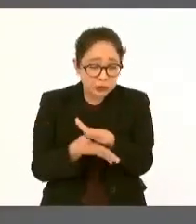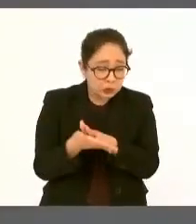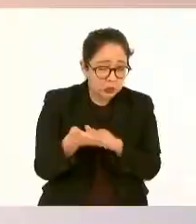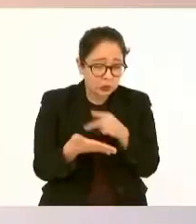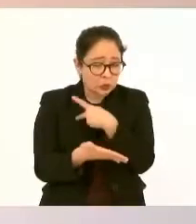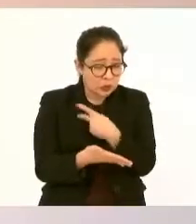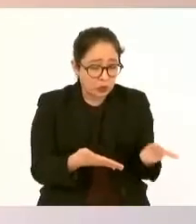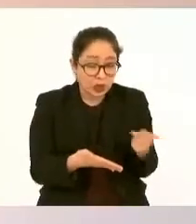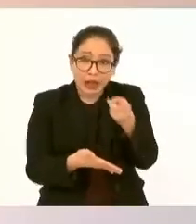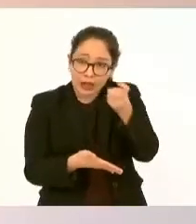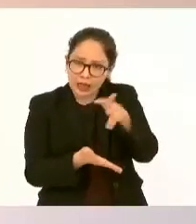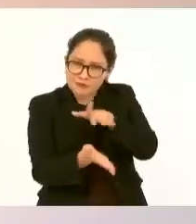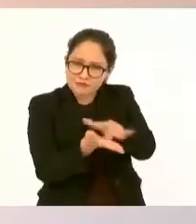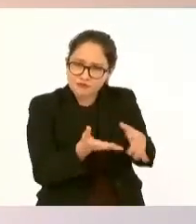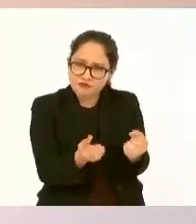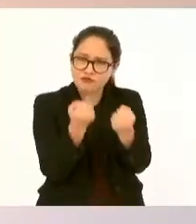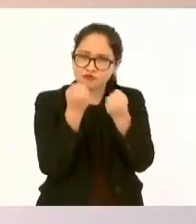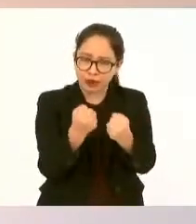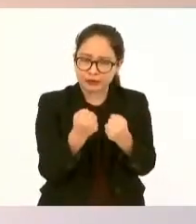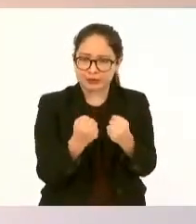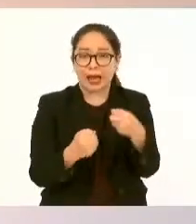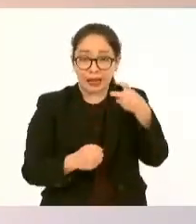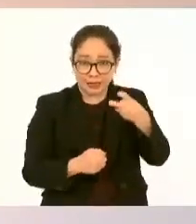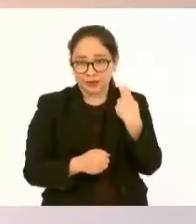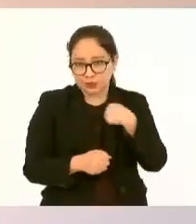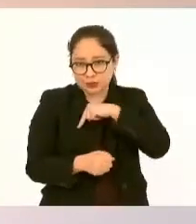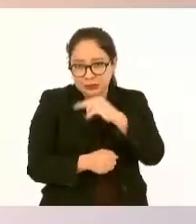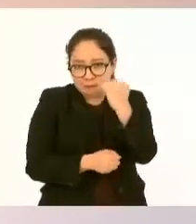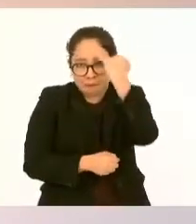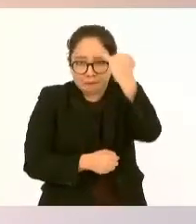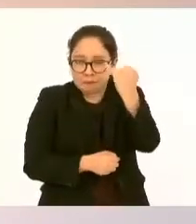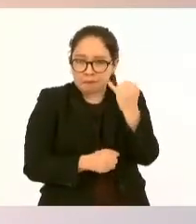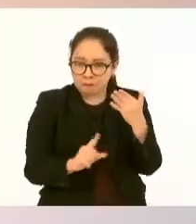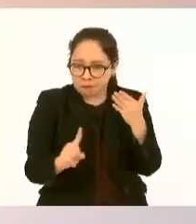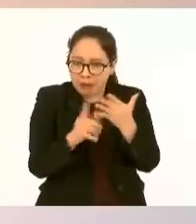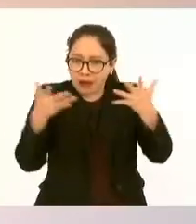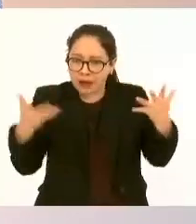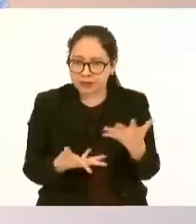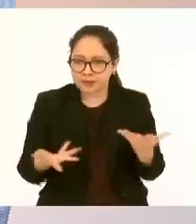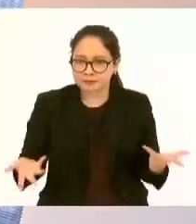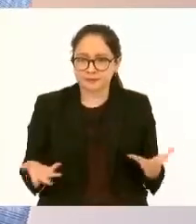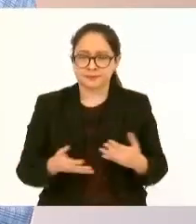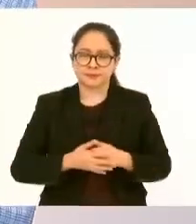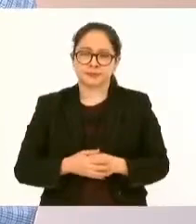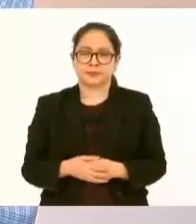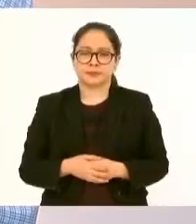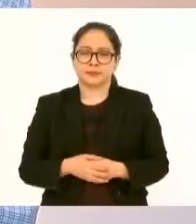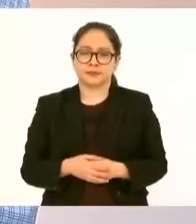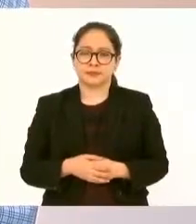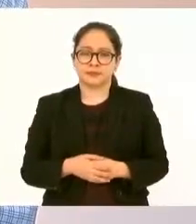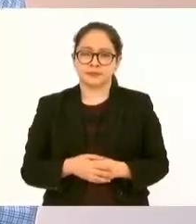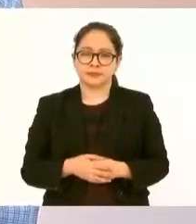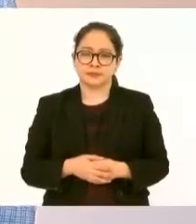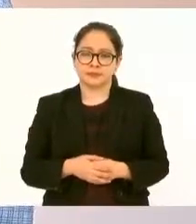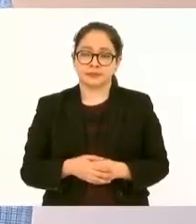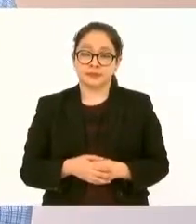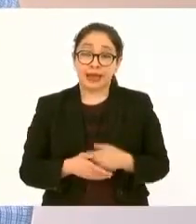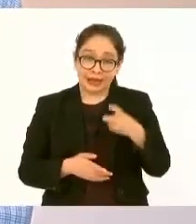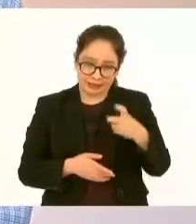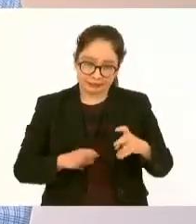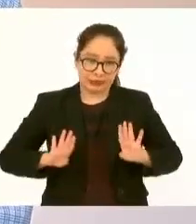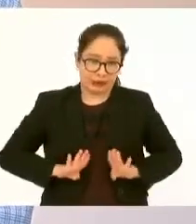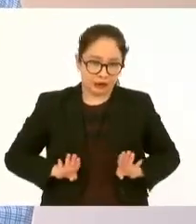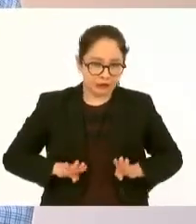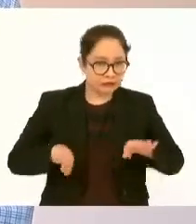que se aplica. Y esto nos ha ayudado mucho,